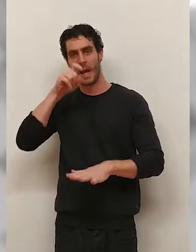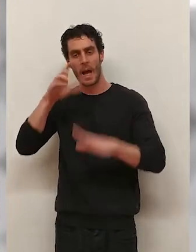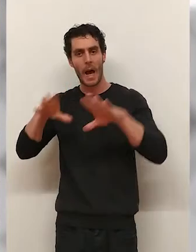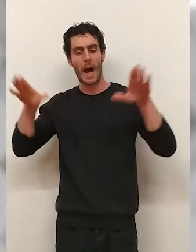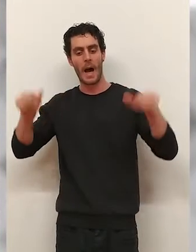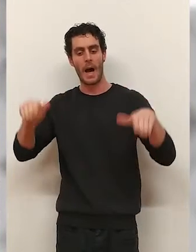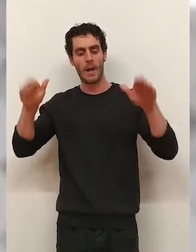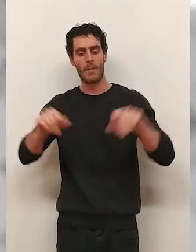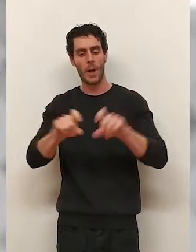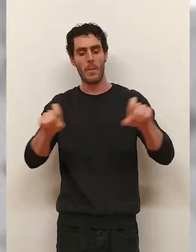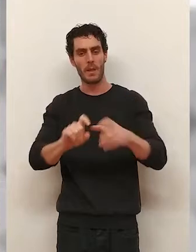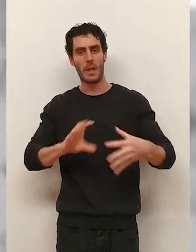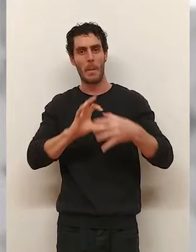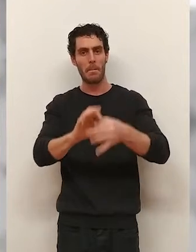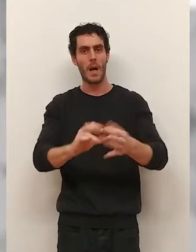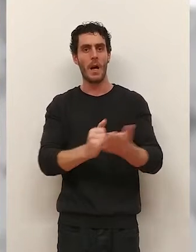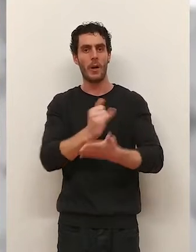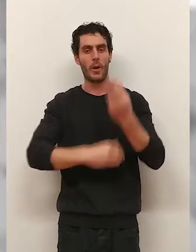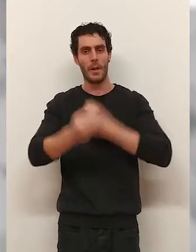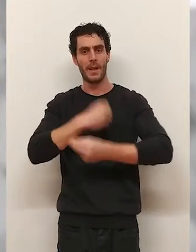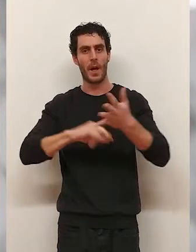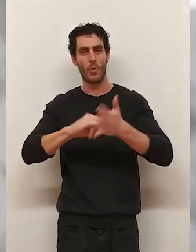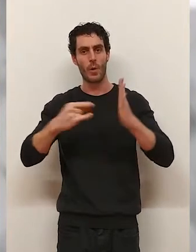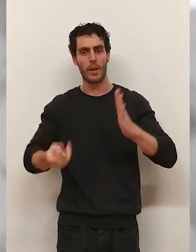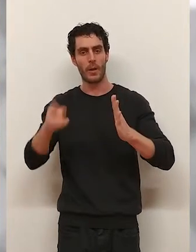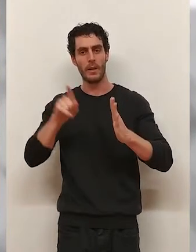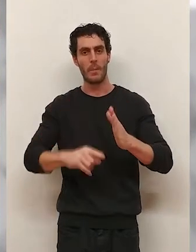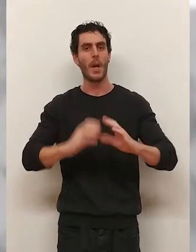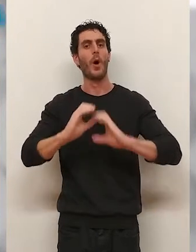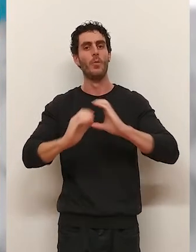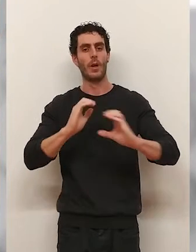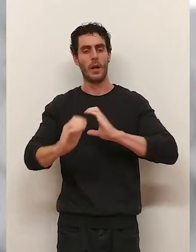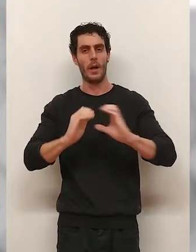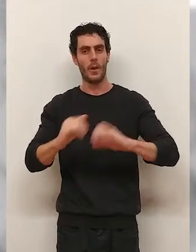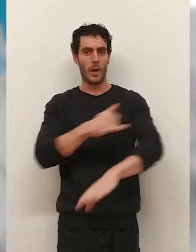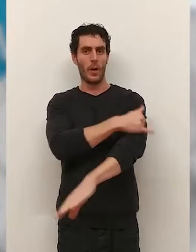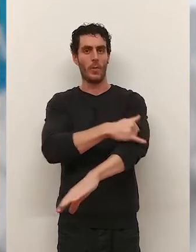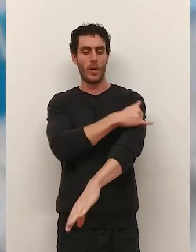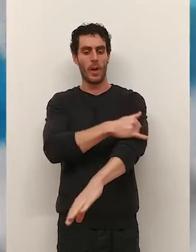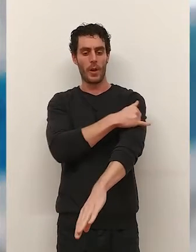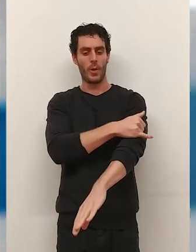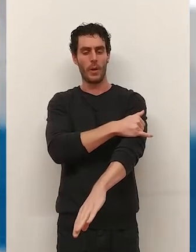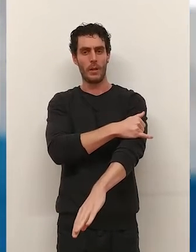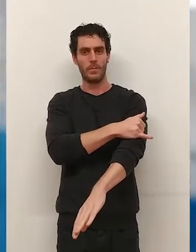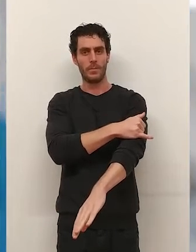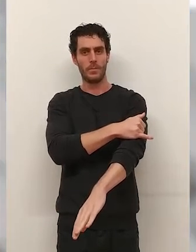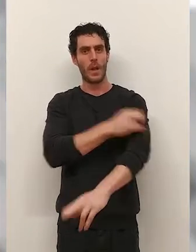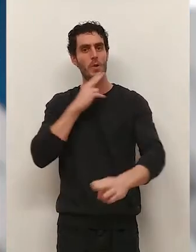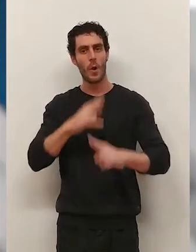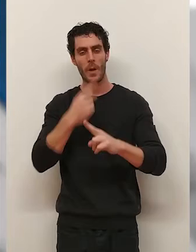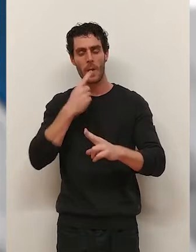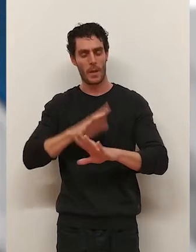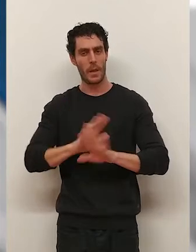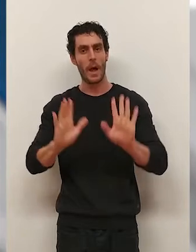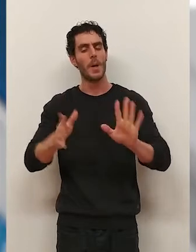Alfaro. Son empresas vinculadas con el sector agroalimentario, las nuevas tecnologías y las comunicaciones. Desde el Ejecutivo no se ha querido dar